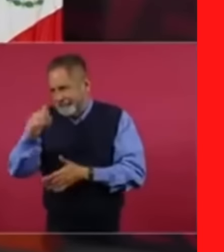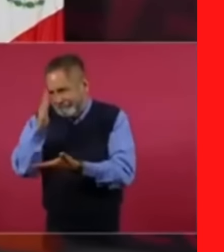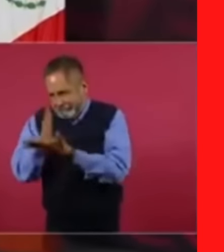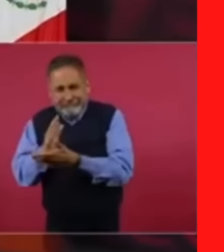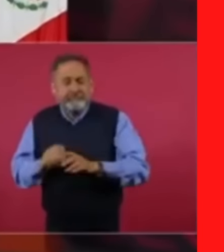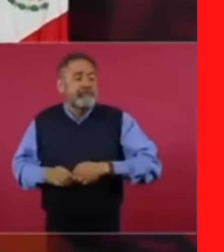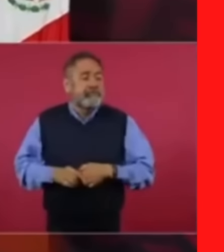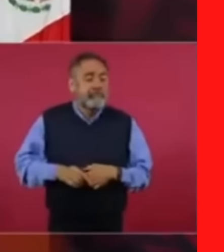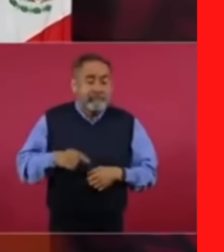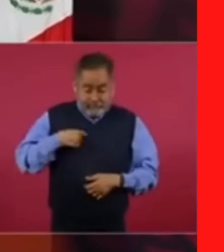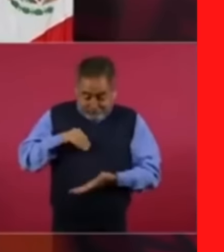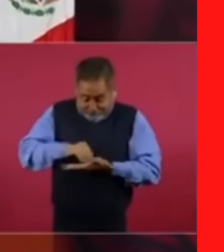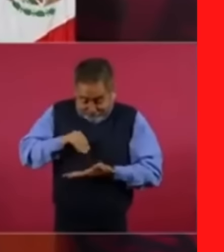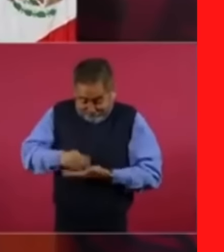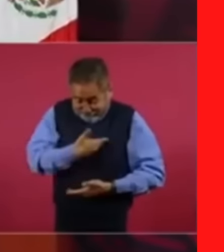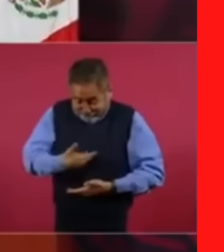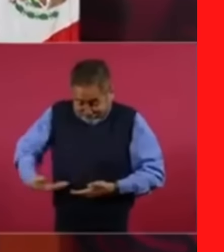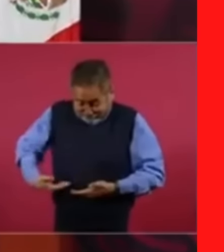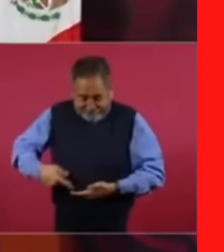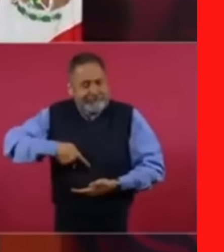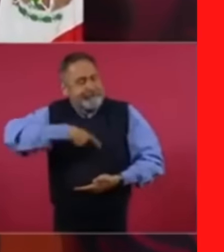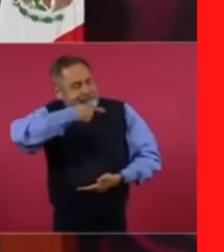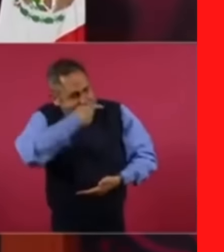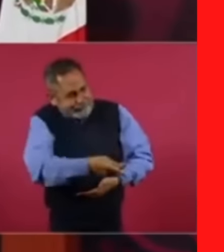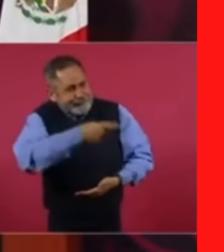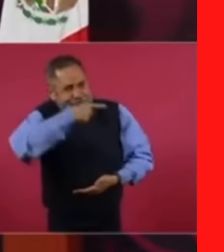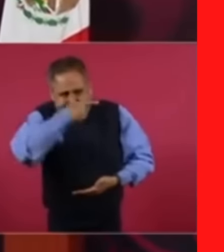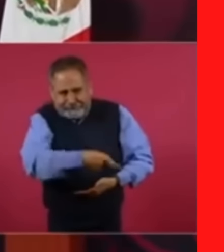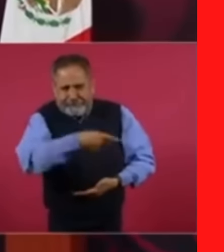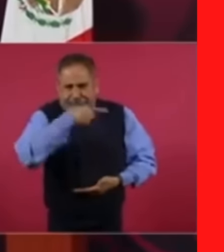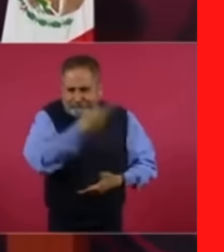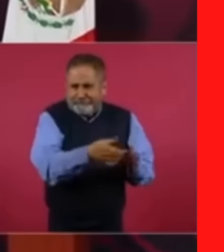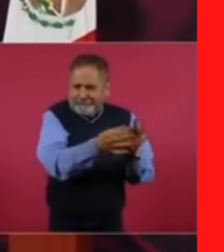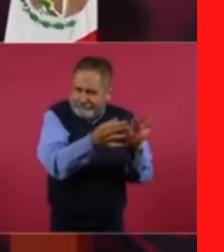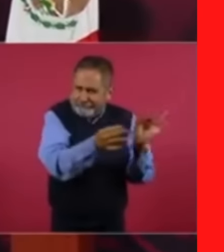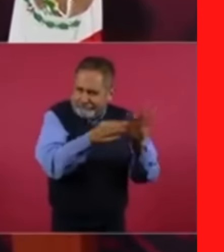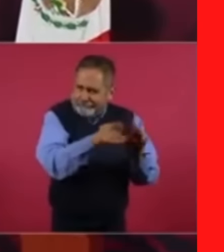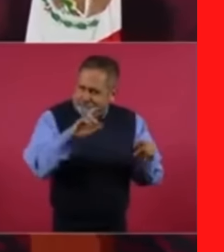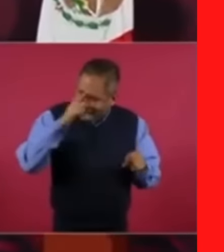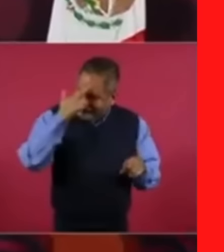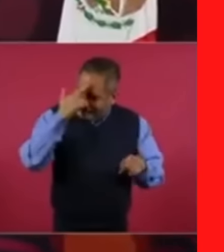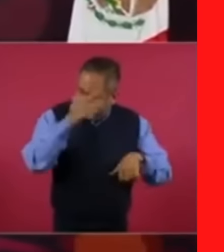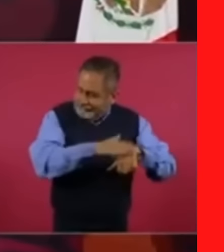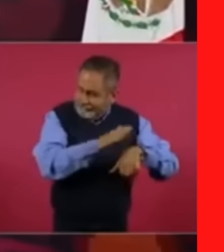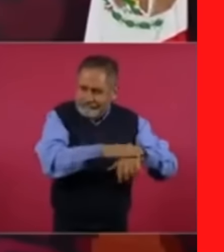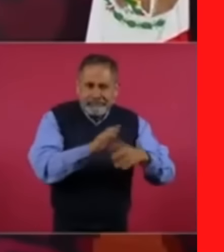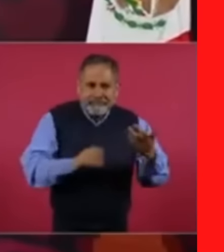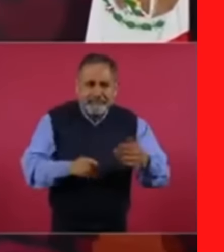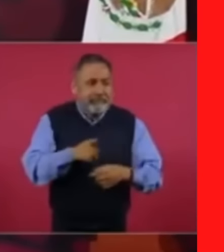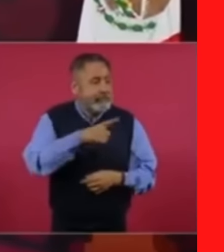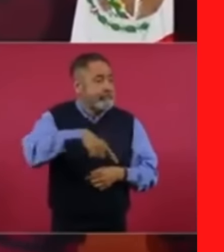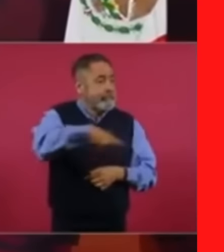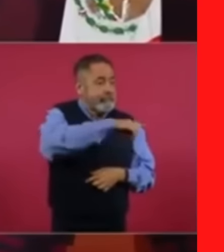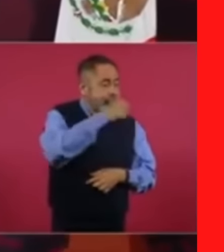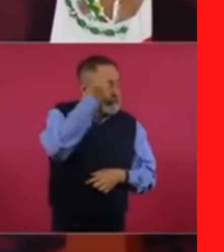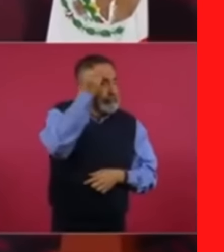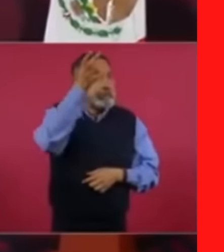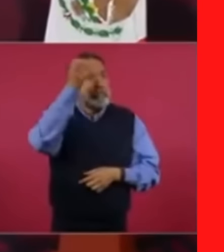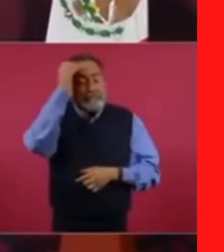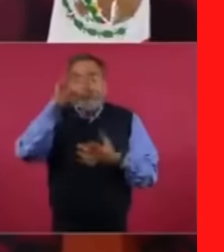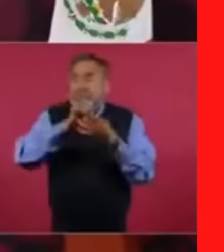Pero mientras esté aquí voy a estar recordando, porque como se padece de amnesia,